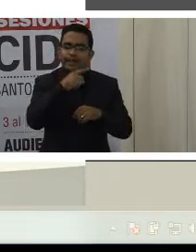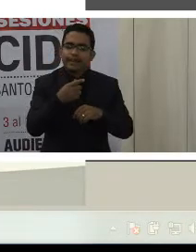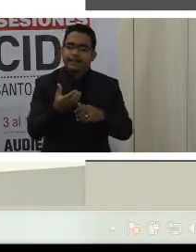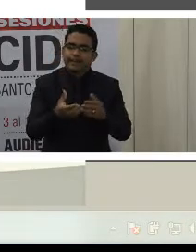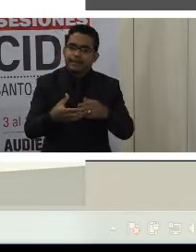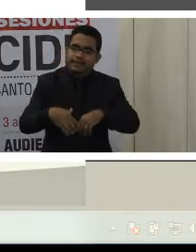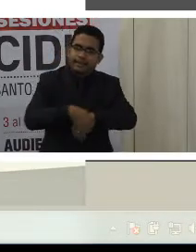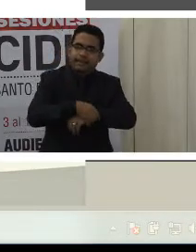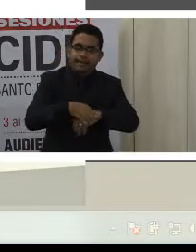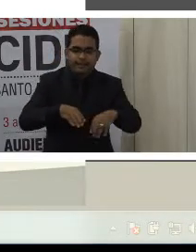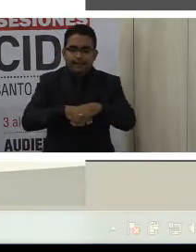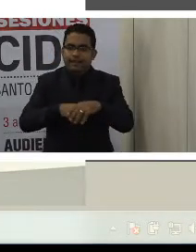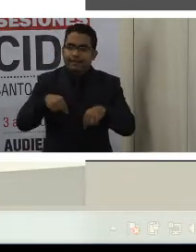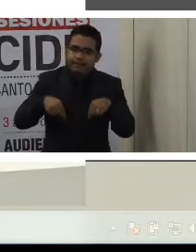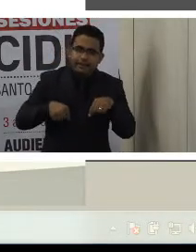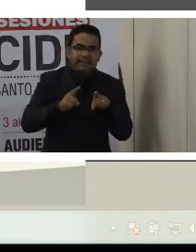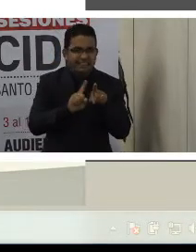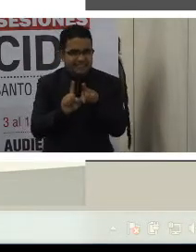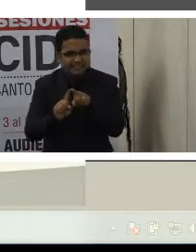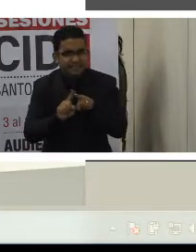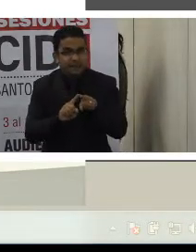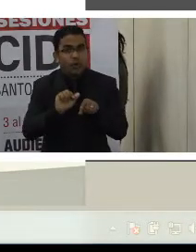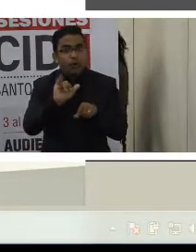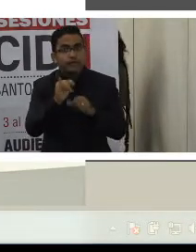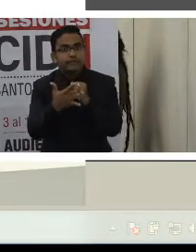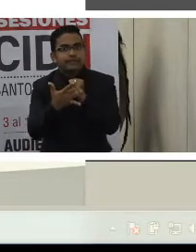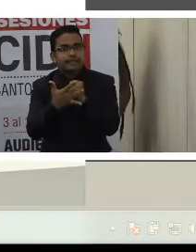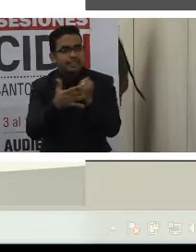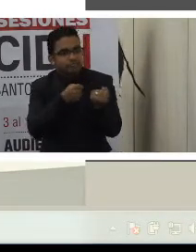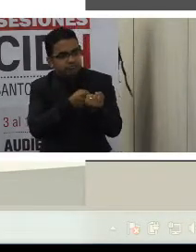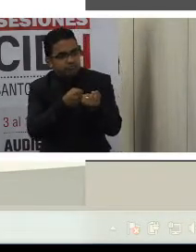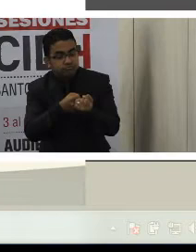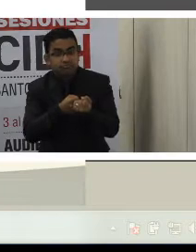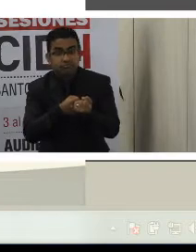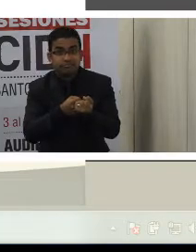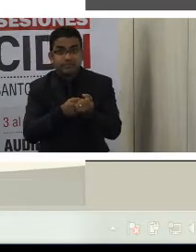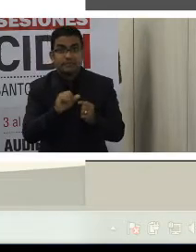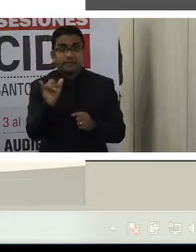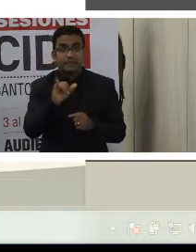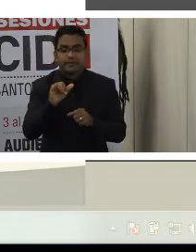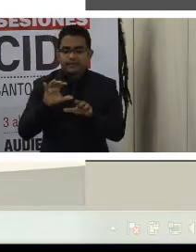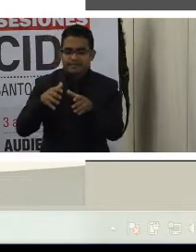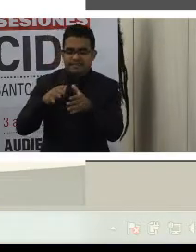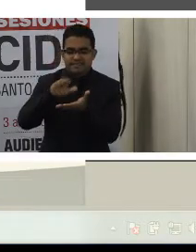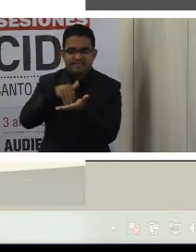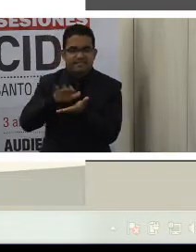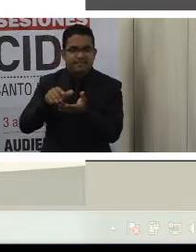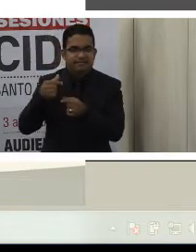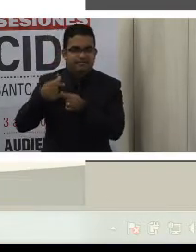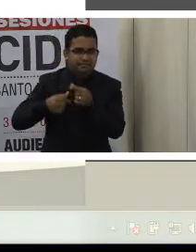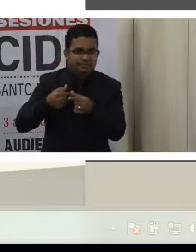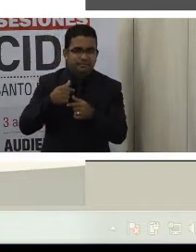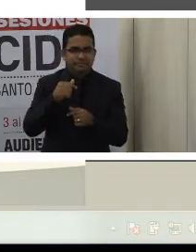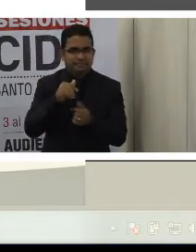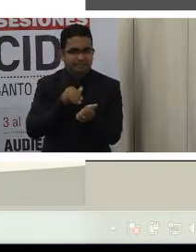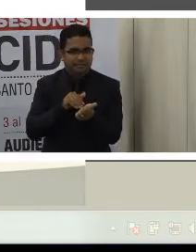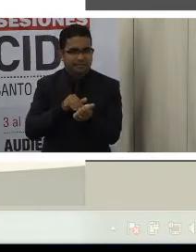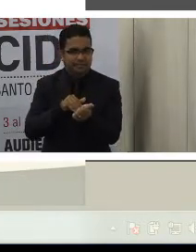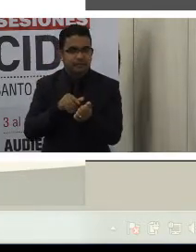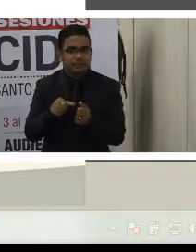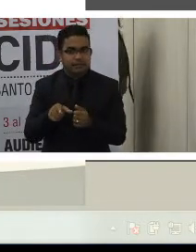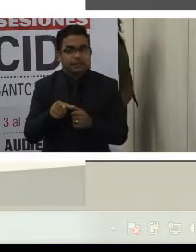técnicas, y quisiera destacar especialmente la creación del Centro de Genética Médica Dr. José Gregorio Hernández,